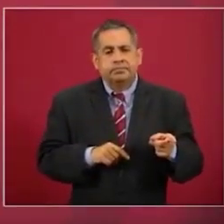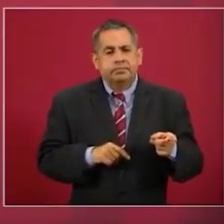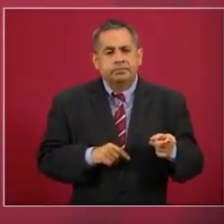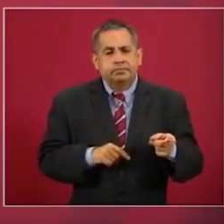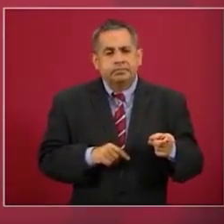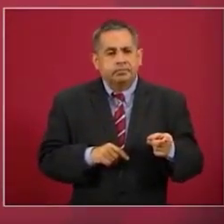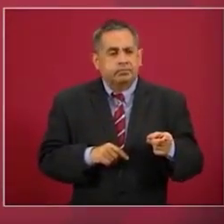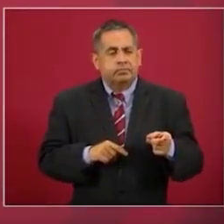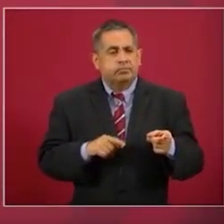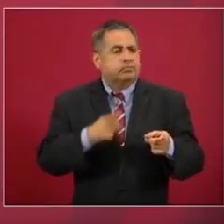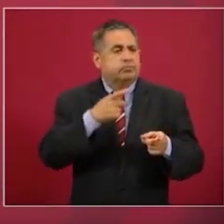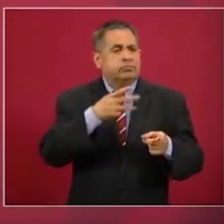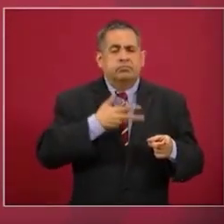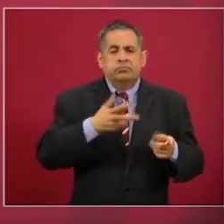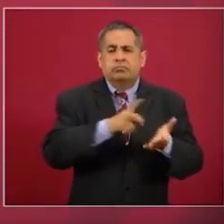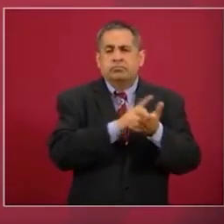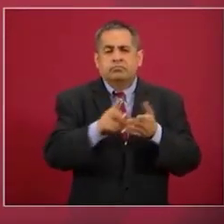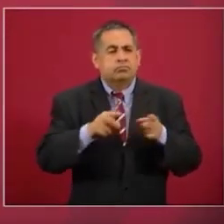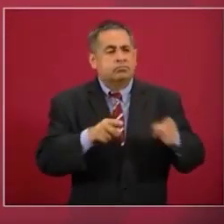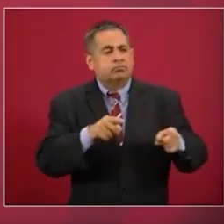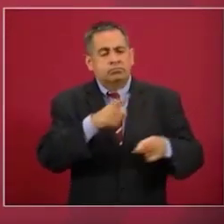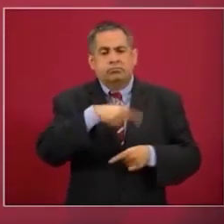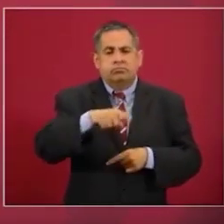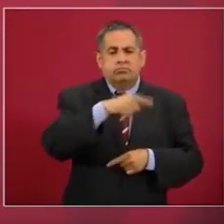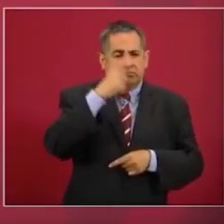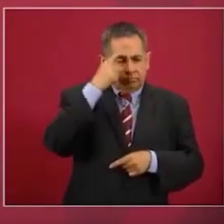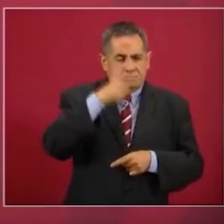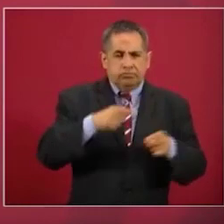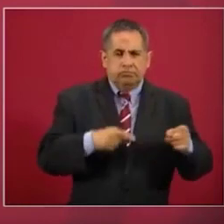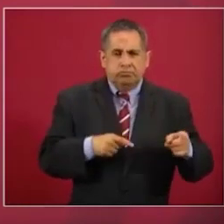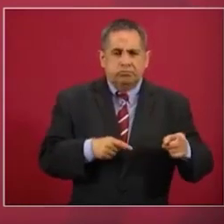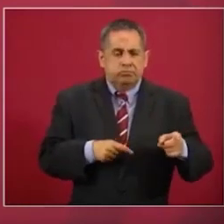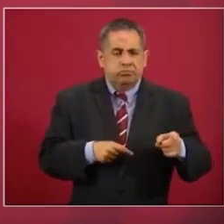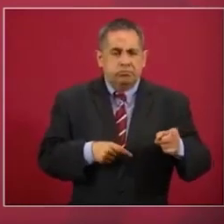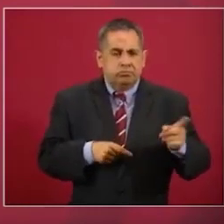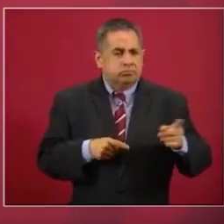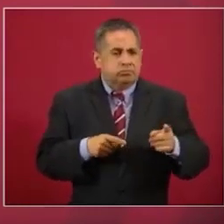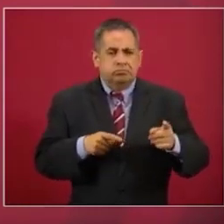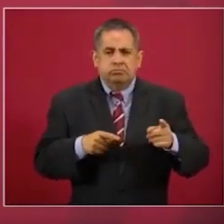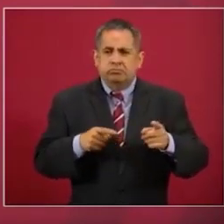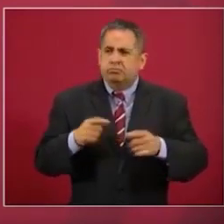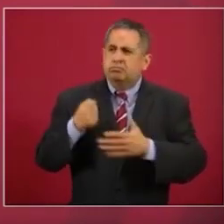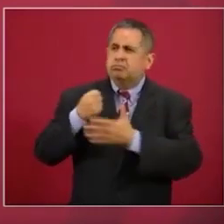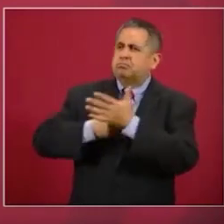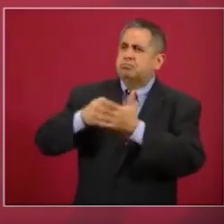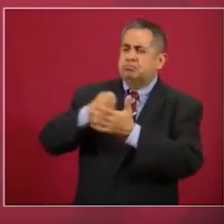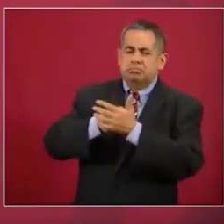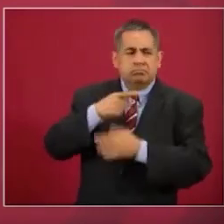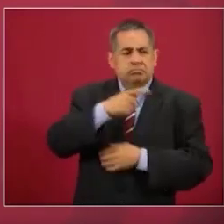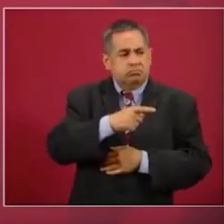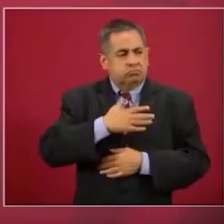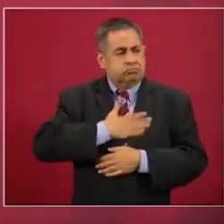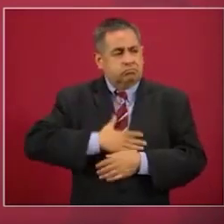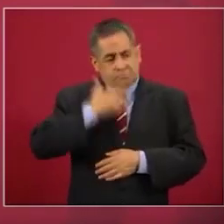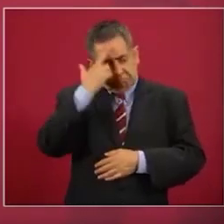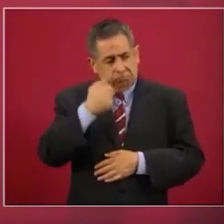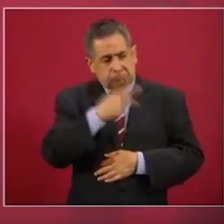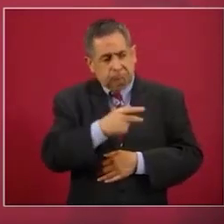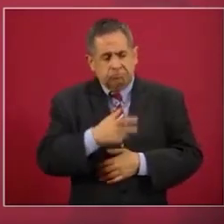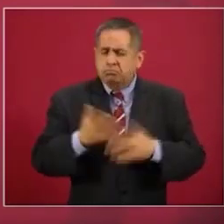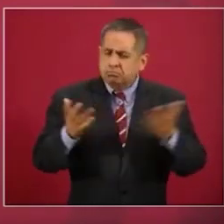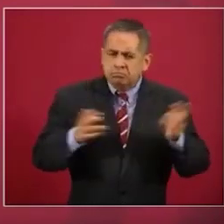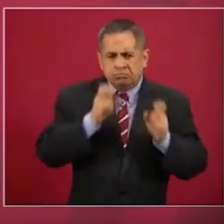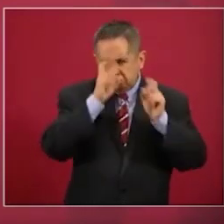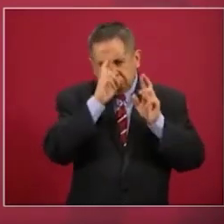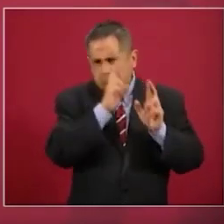el derecho que se tiene a luchar por causas justas, siempre lo